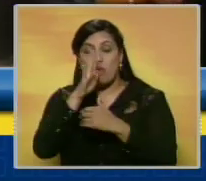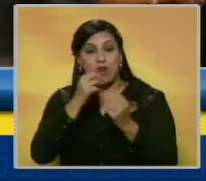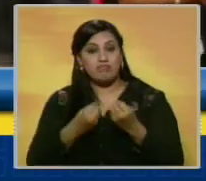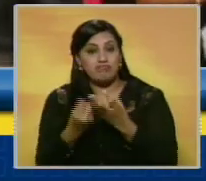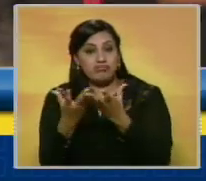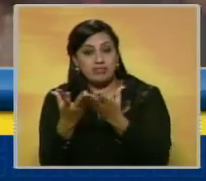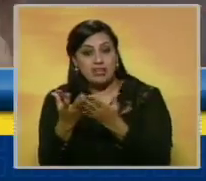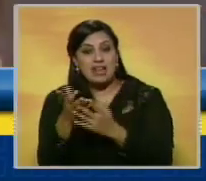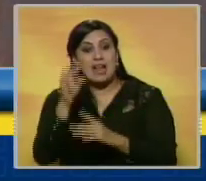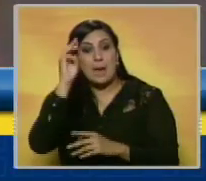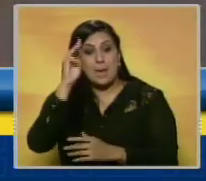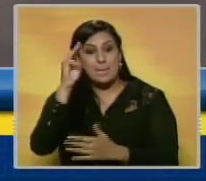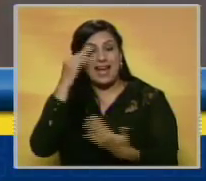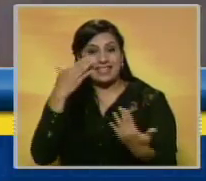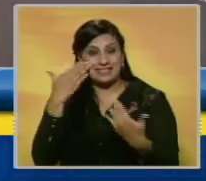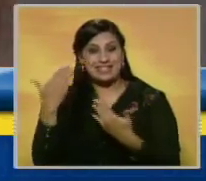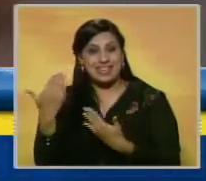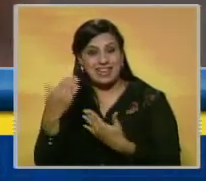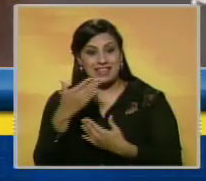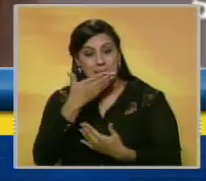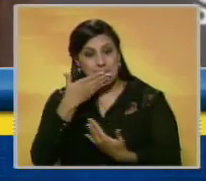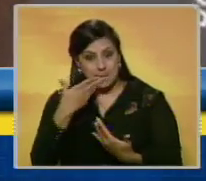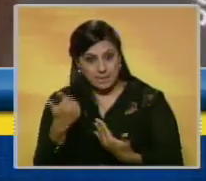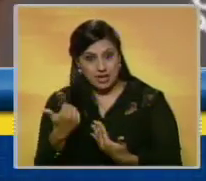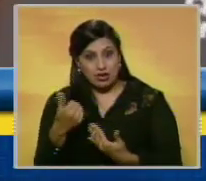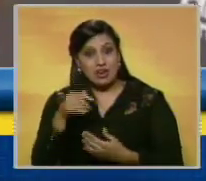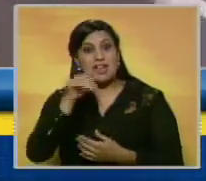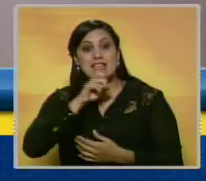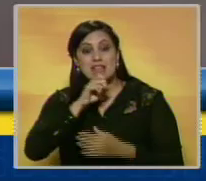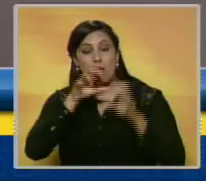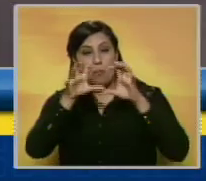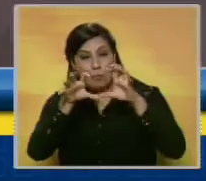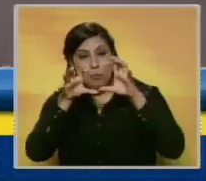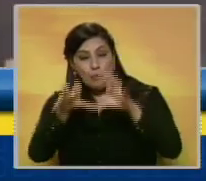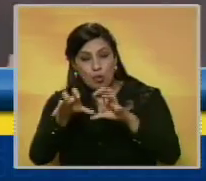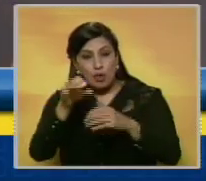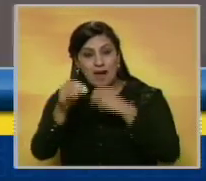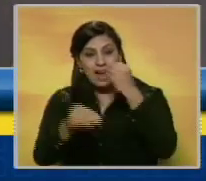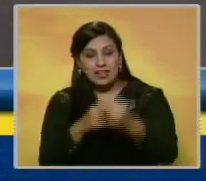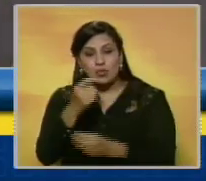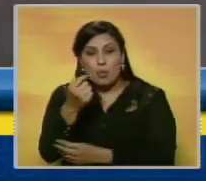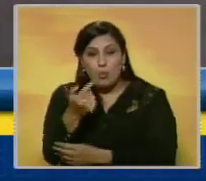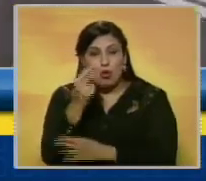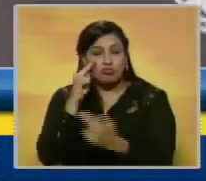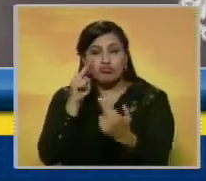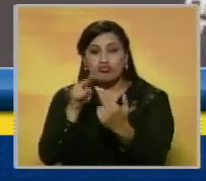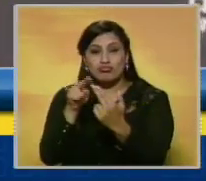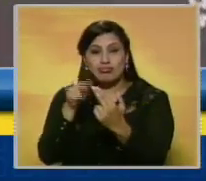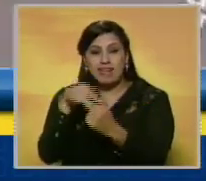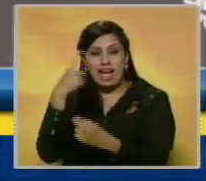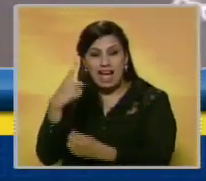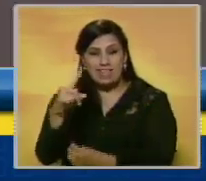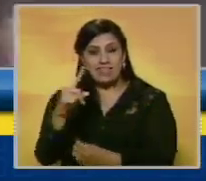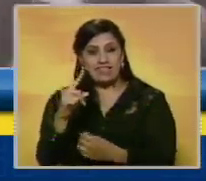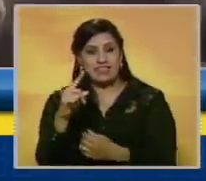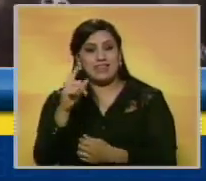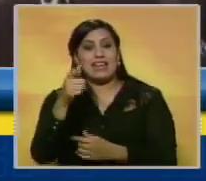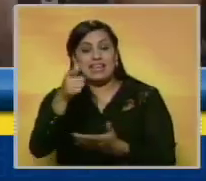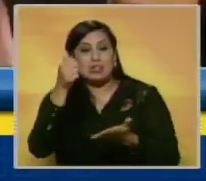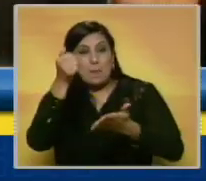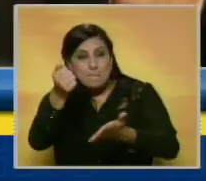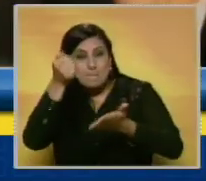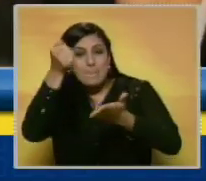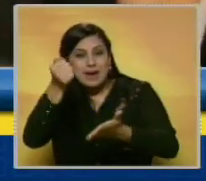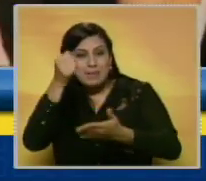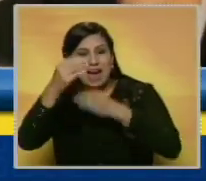han estrenado. La maestra de ceremonia fue Queen Latifah, quien bromeó sobre lo poco conocido que es el evento. Estos premios